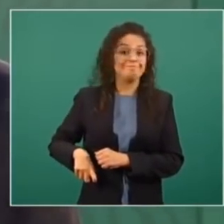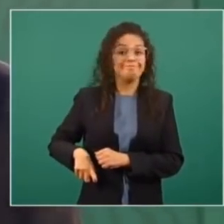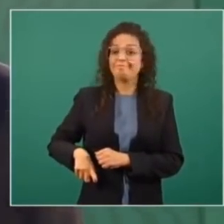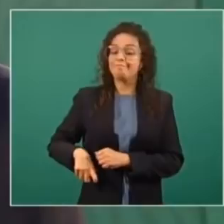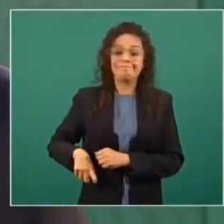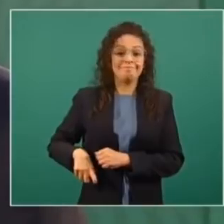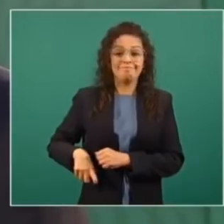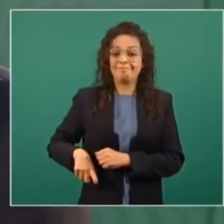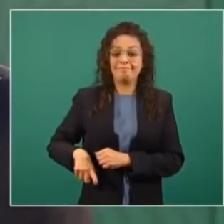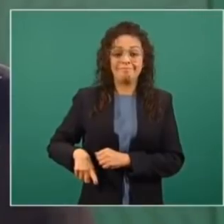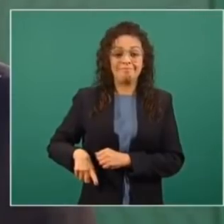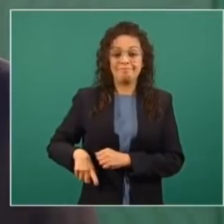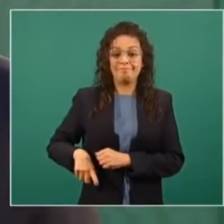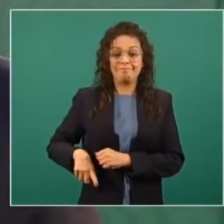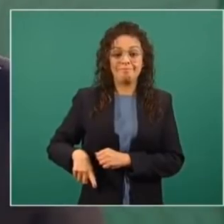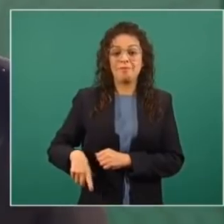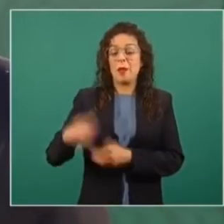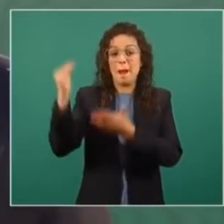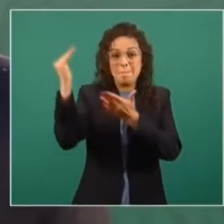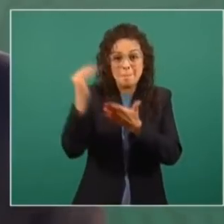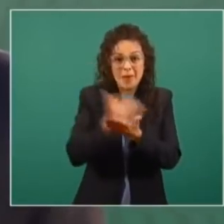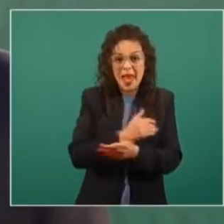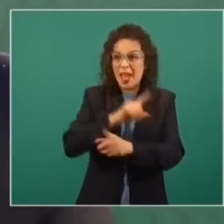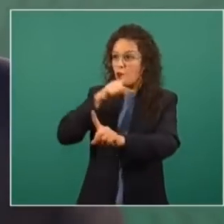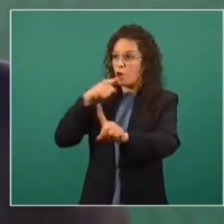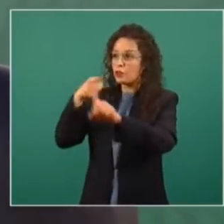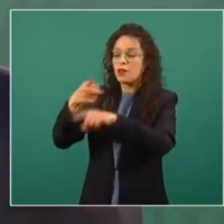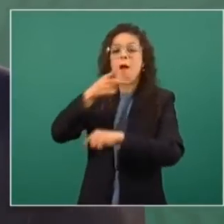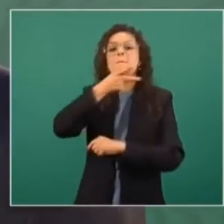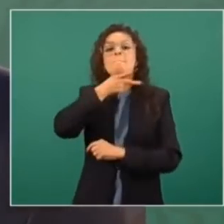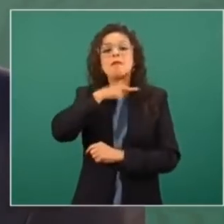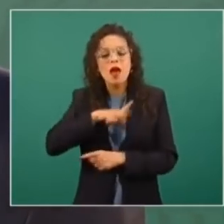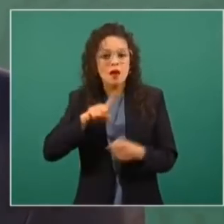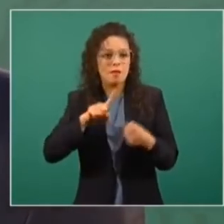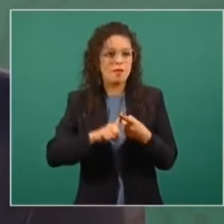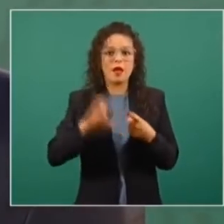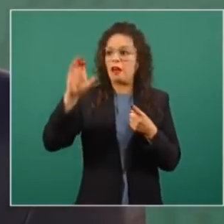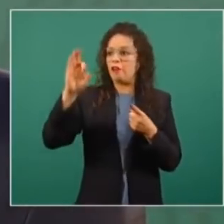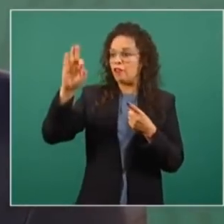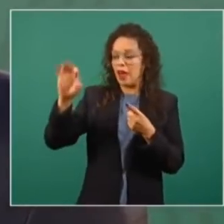para nada la corrupción en Pemex, en la Comisión Federal de Electricidad.